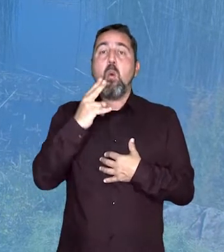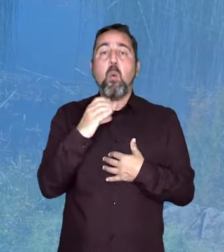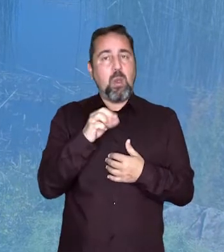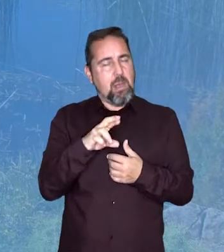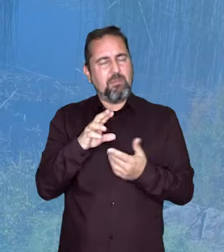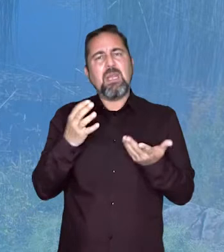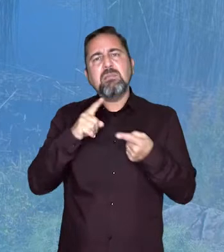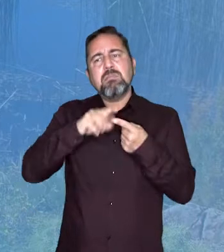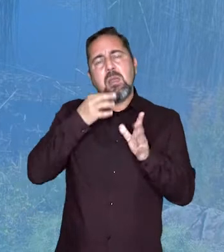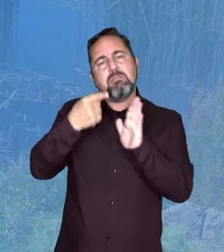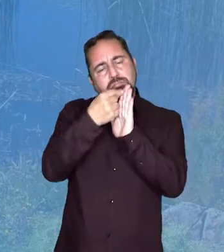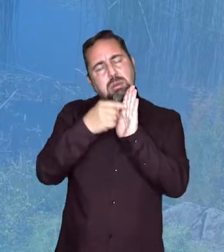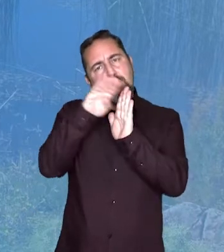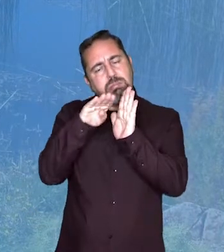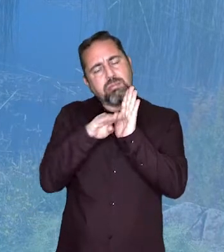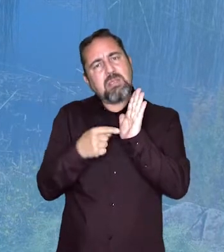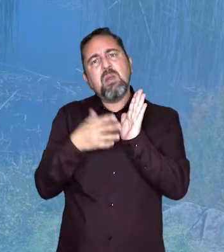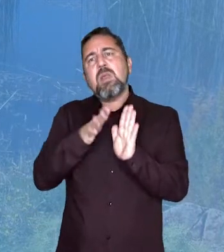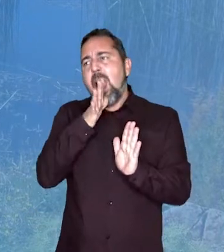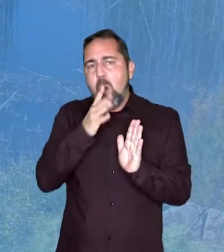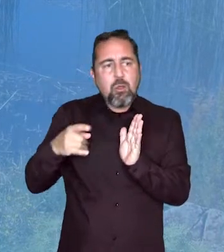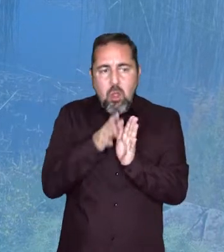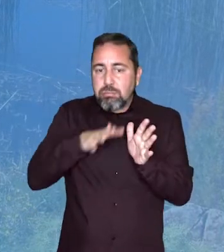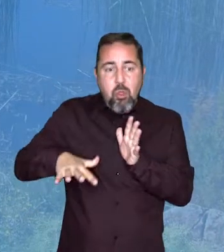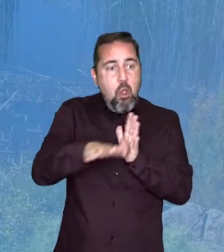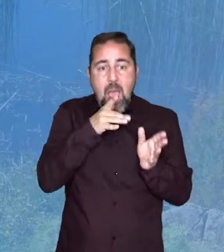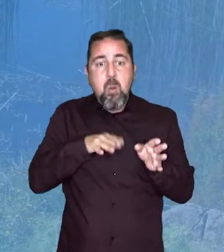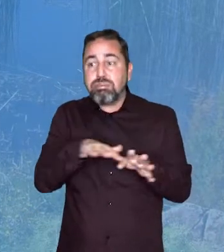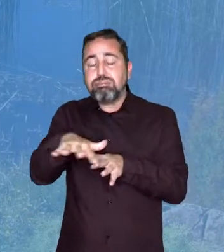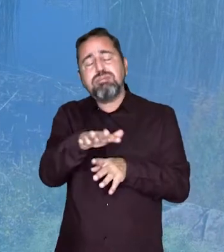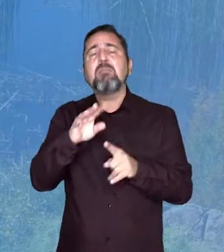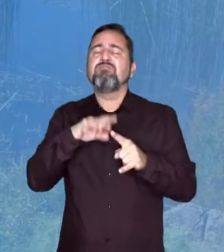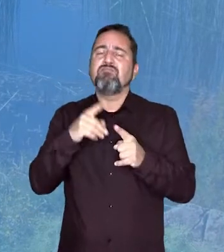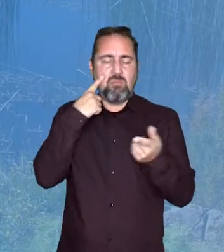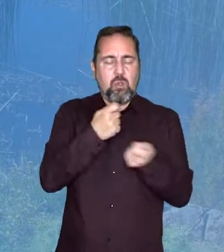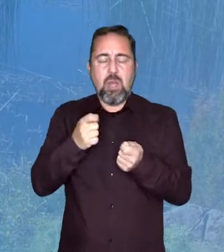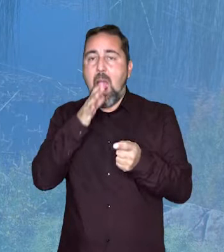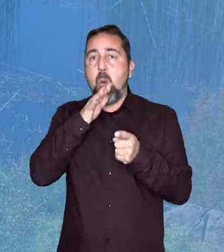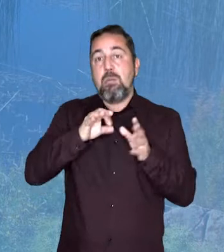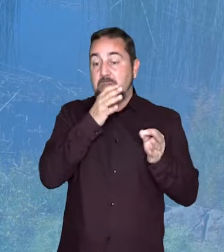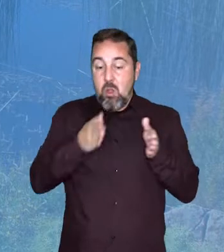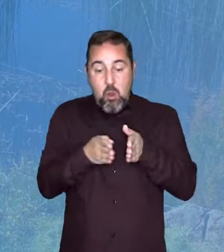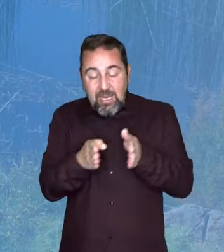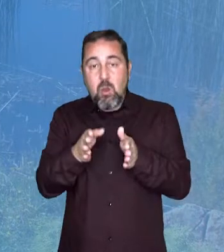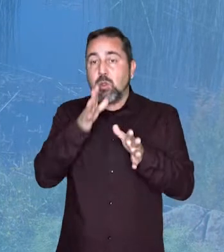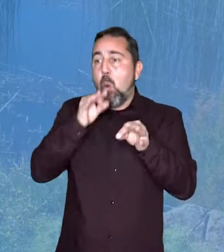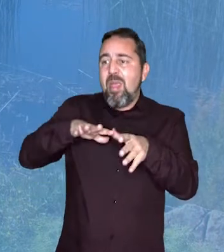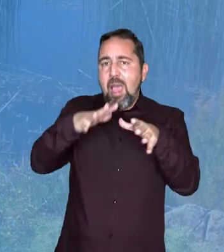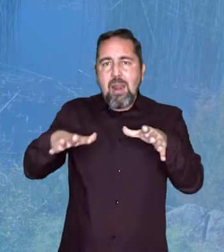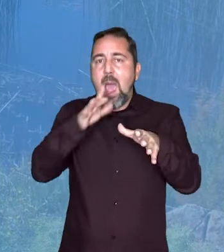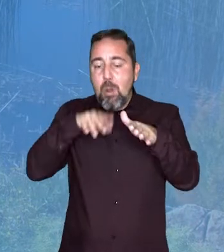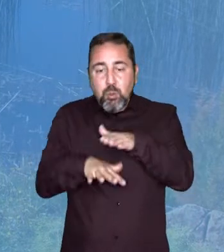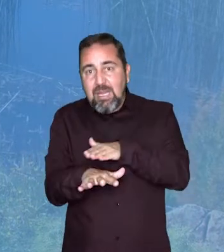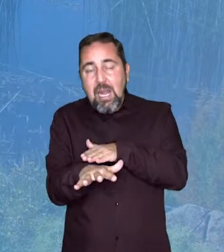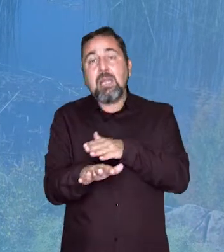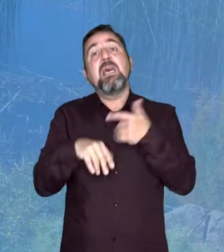Júcar, en el cual se establecen las directrices para la gestión de todas sus aguas de su demarcación, ya sean aguas continentales, como los ríos, los humedales, las